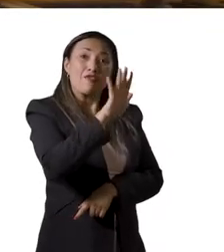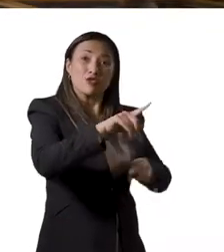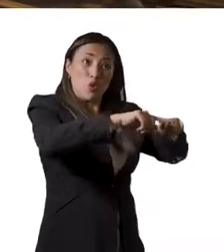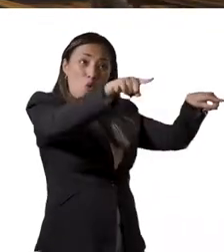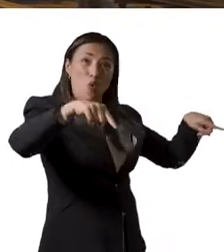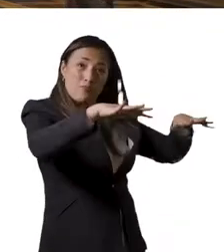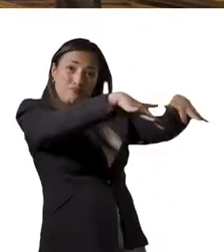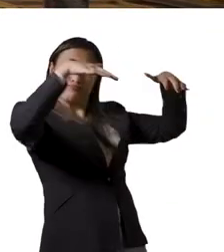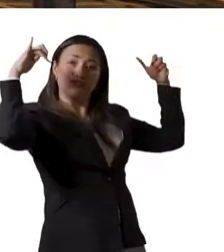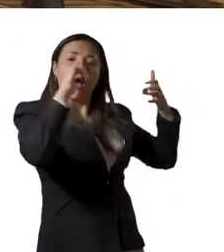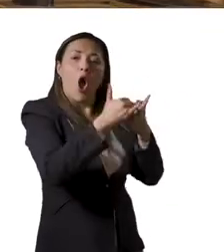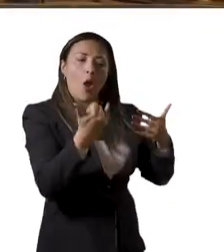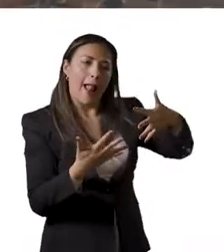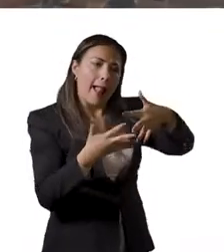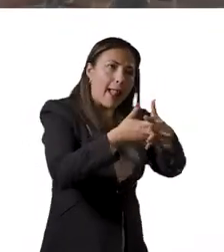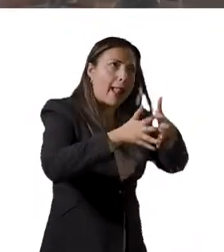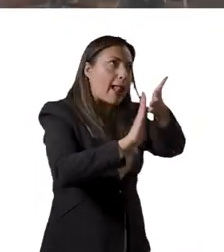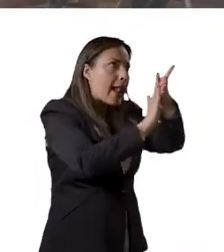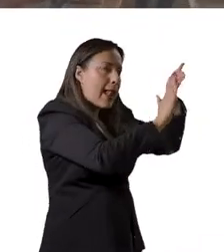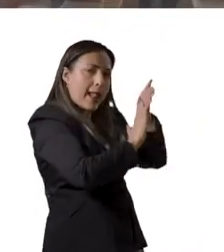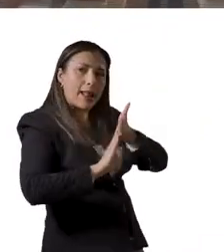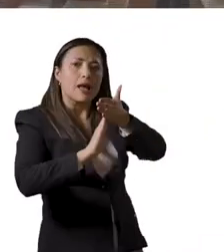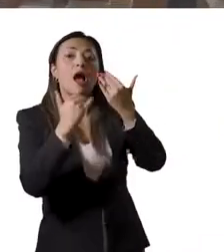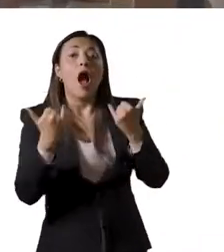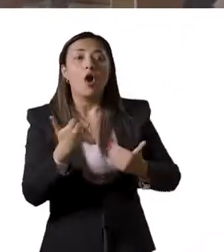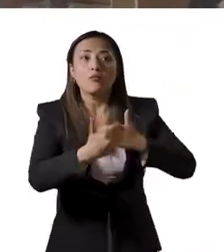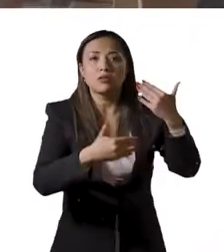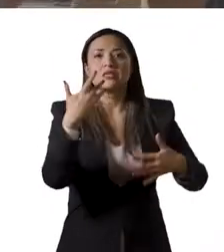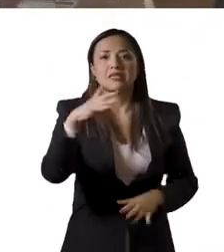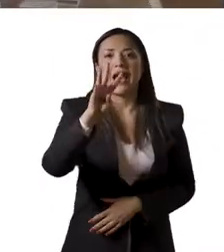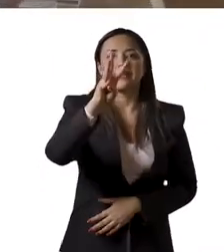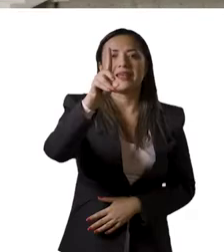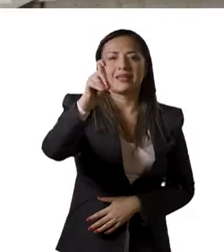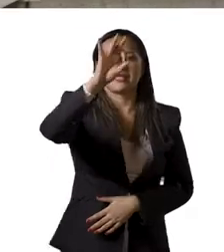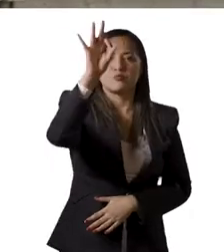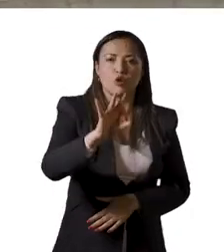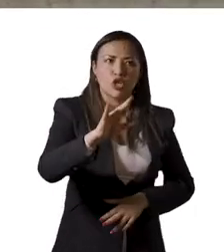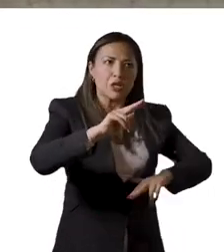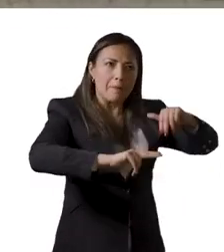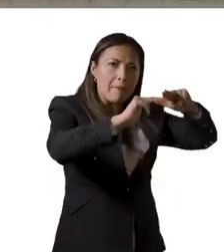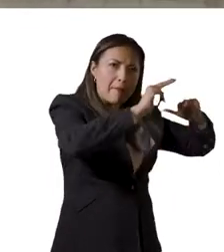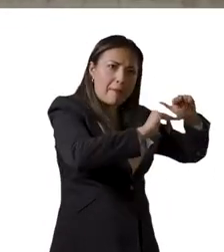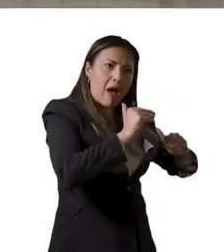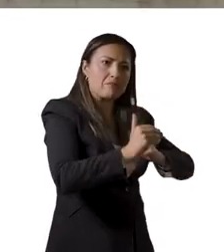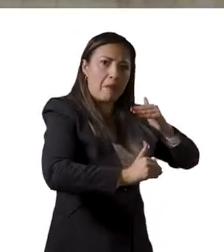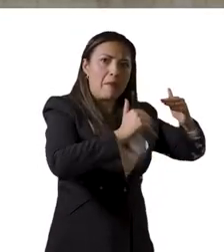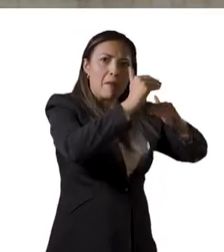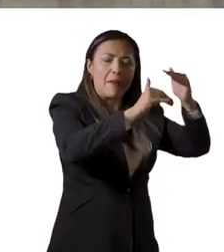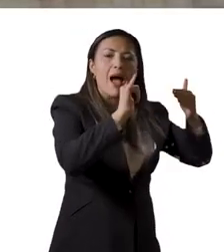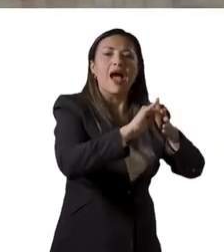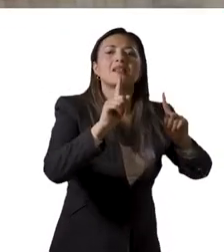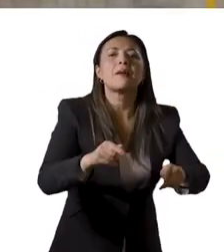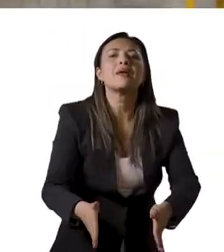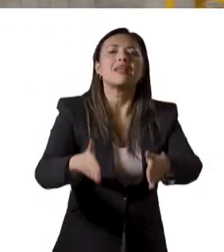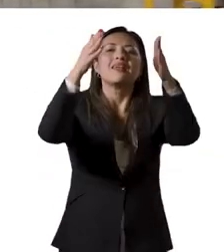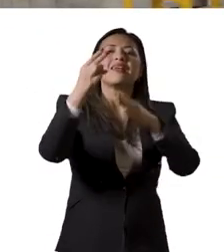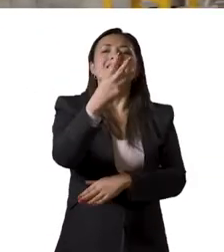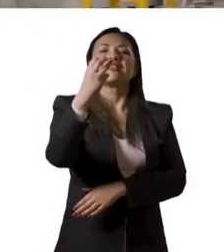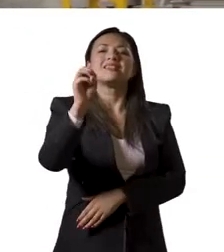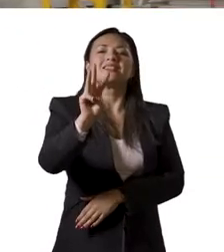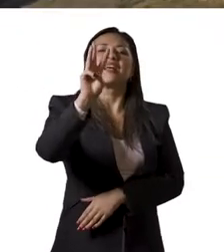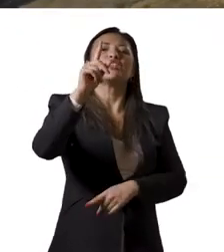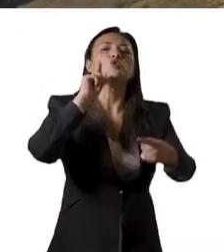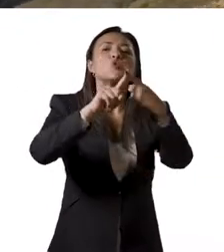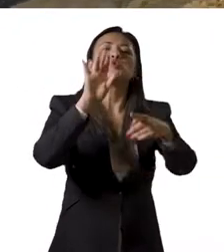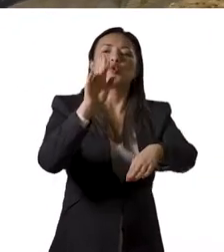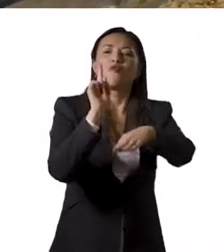Greif se encuentra en proceso de reforzamiento y adecuación y hay avance del 36,4% en la construcción del